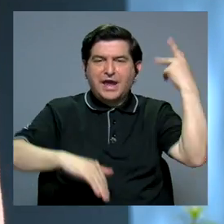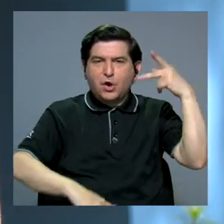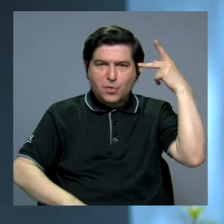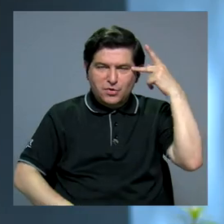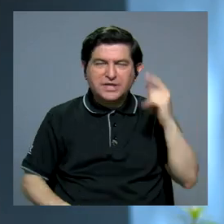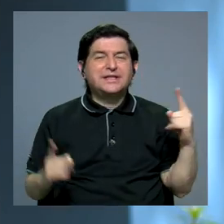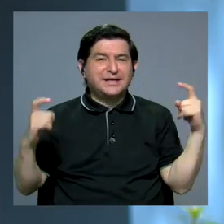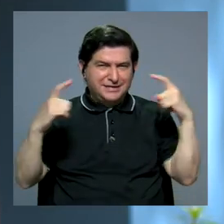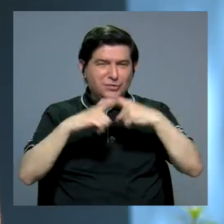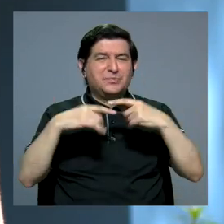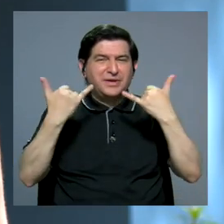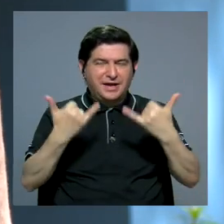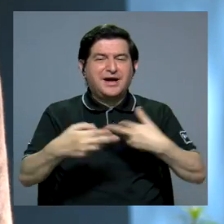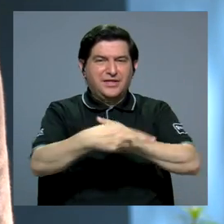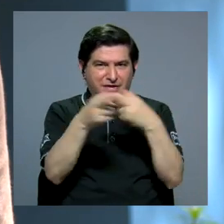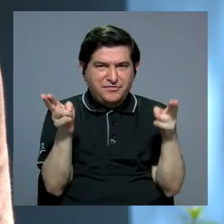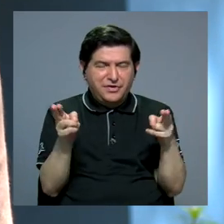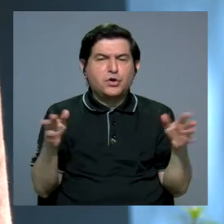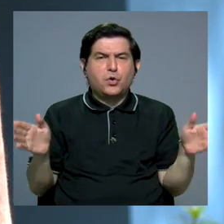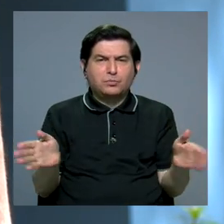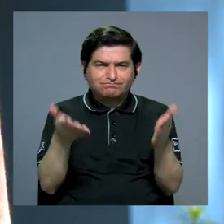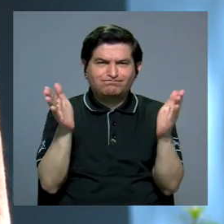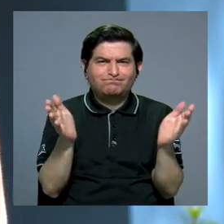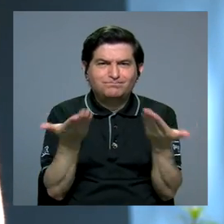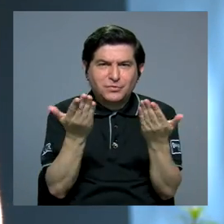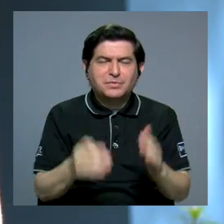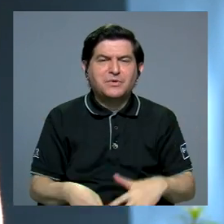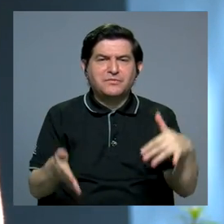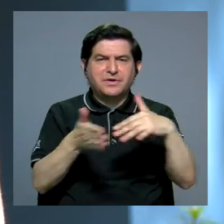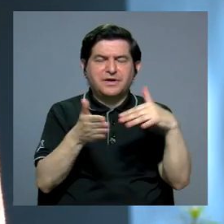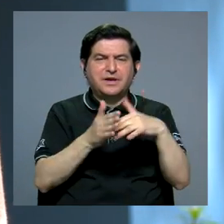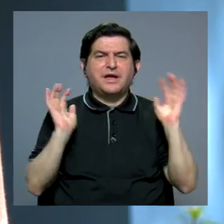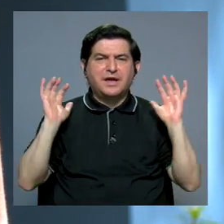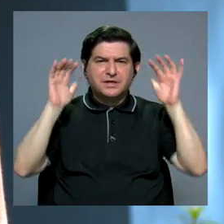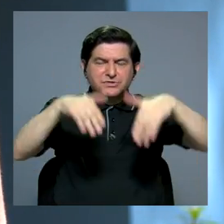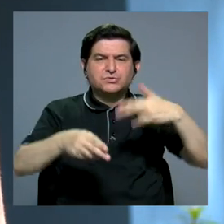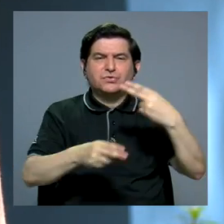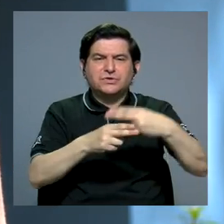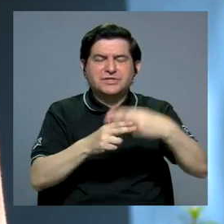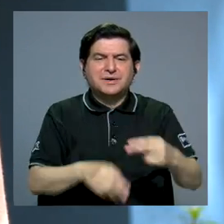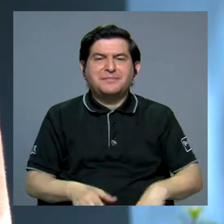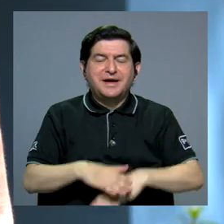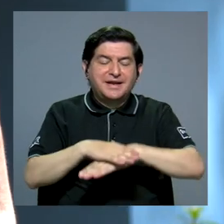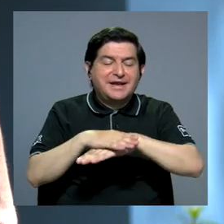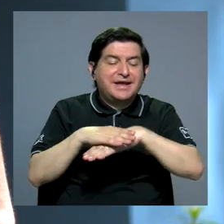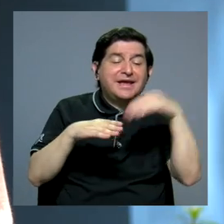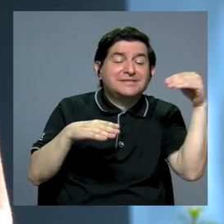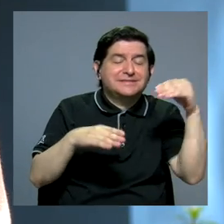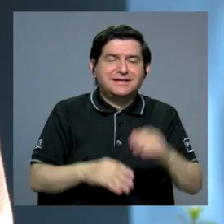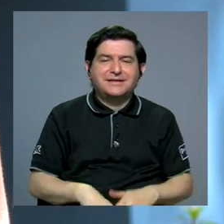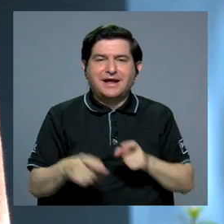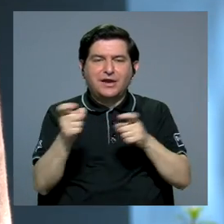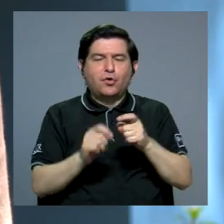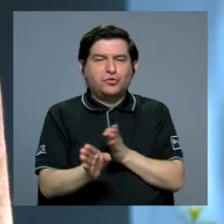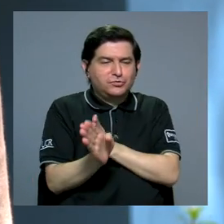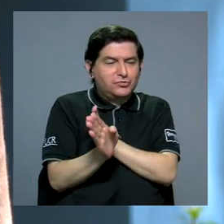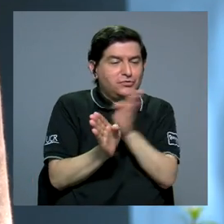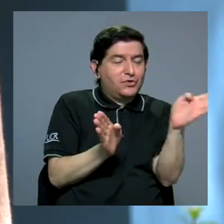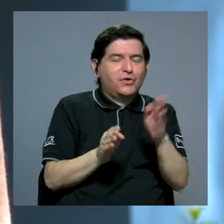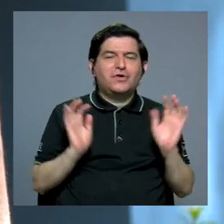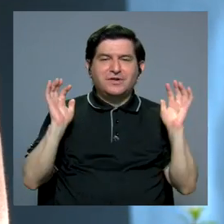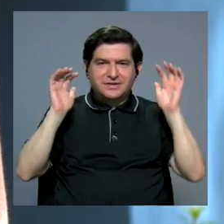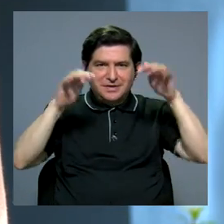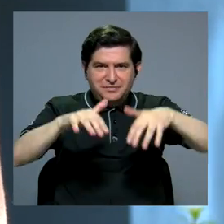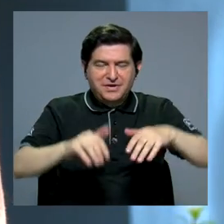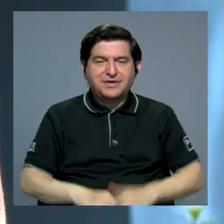compleja, en donde se ha promovido lo que en estudios migratorios llamamos la externalización, un control indirecto de las